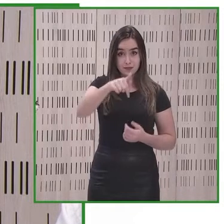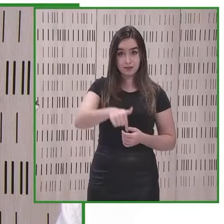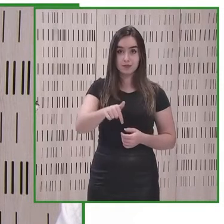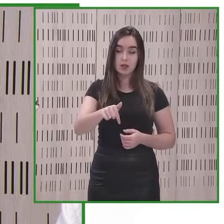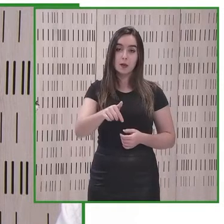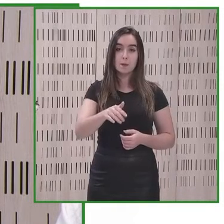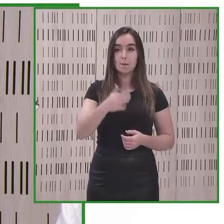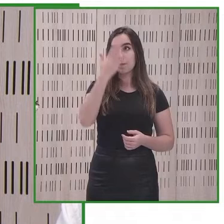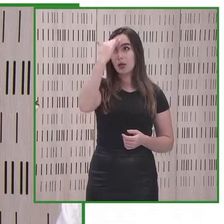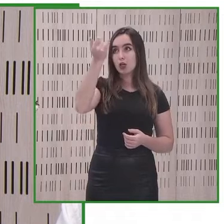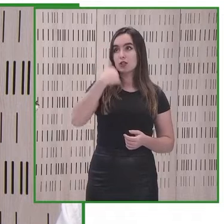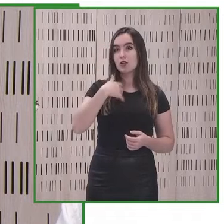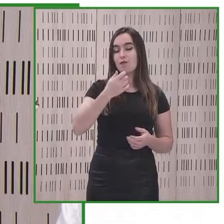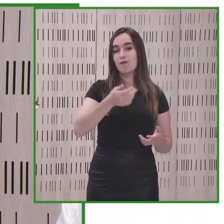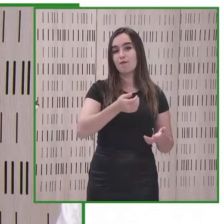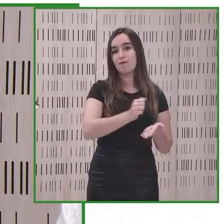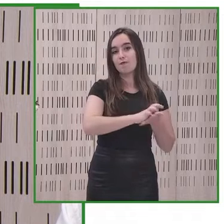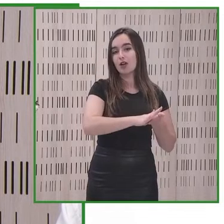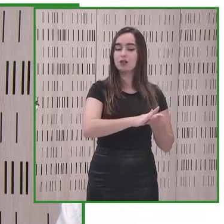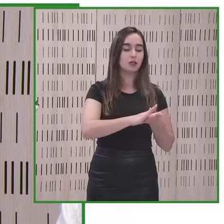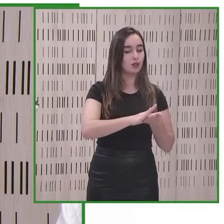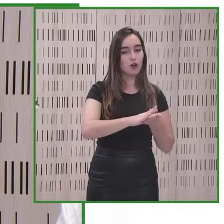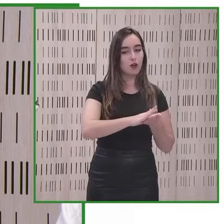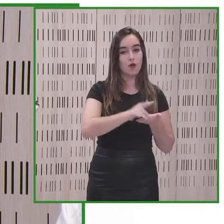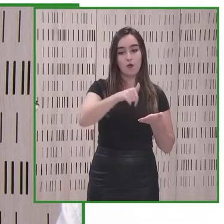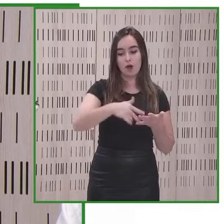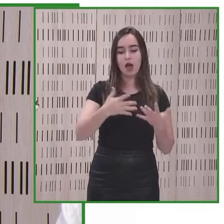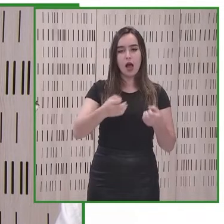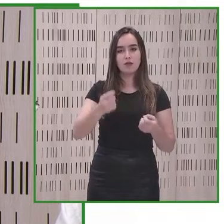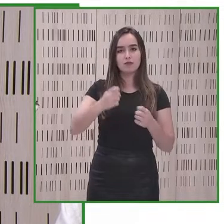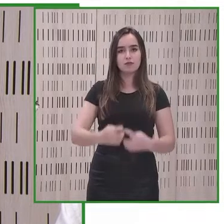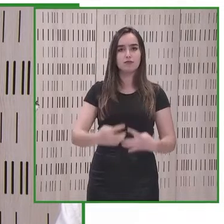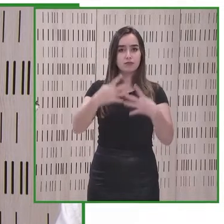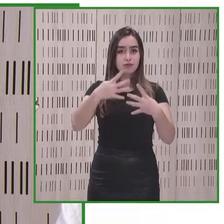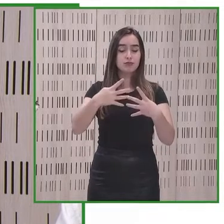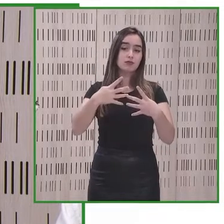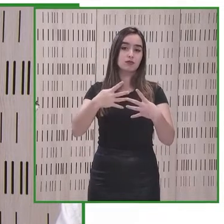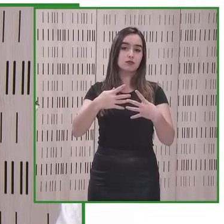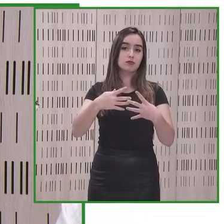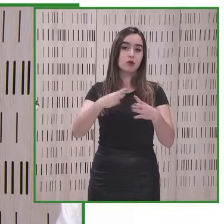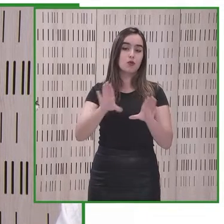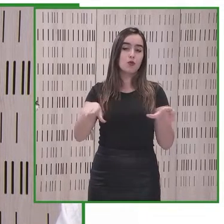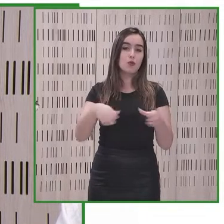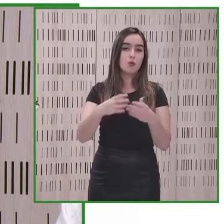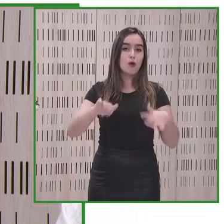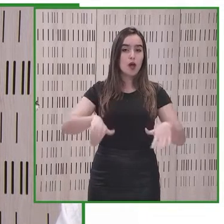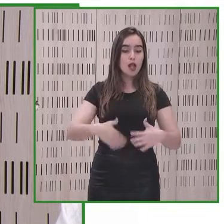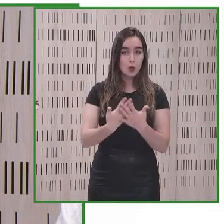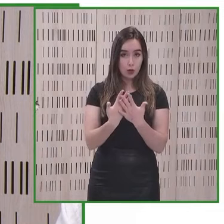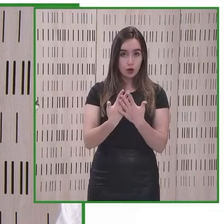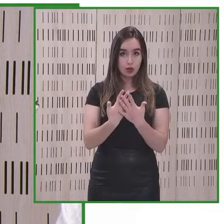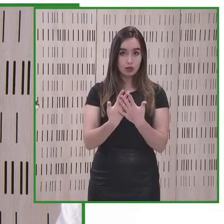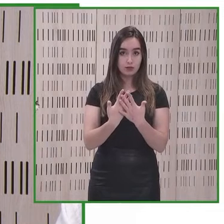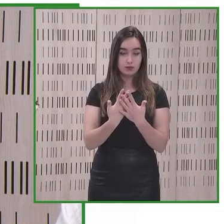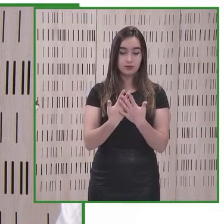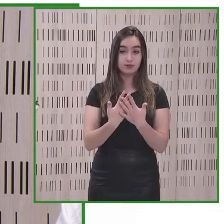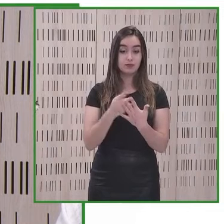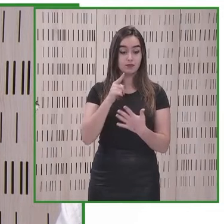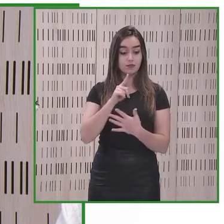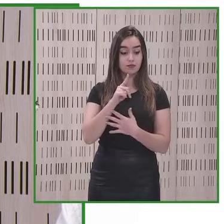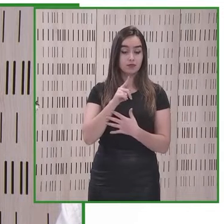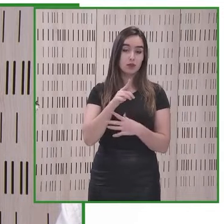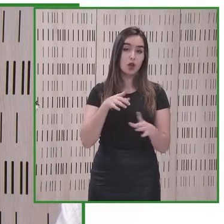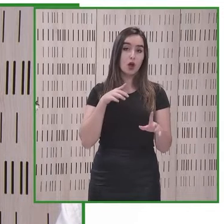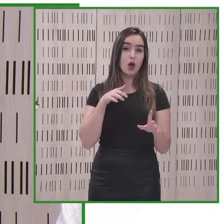escogido al azar estamos en torre ilunion que es el centro administrativo del grupo empresarial ilunion es un edificio diseñado sobre los principios de